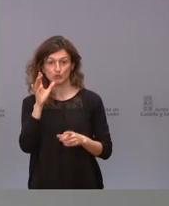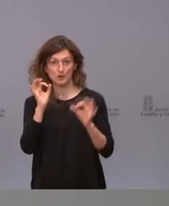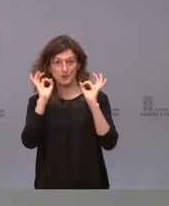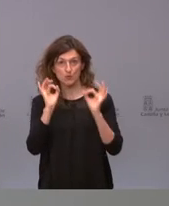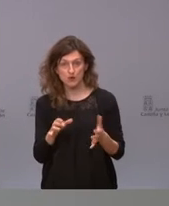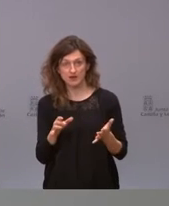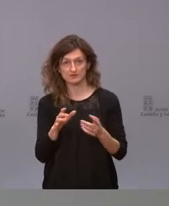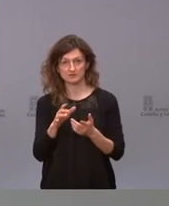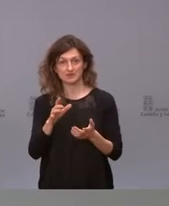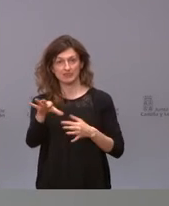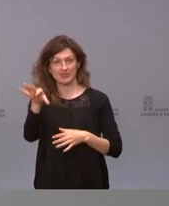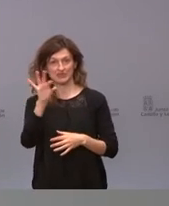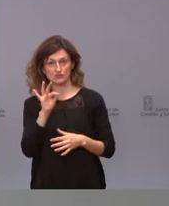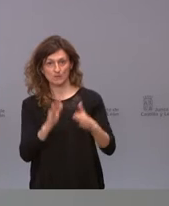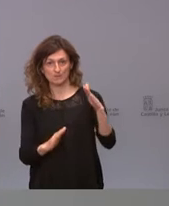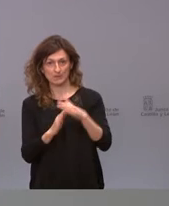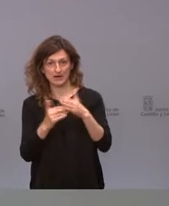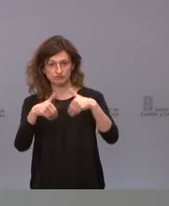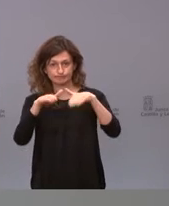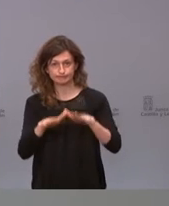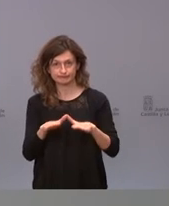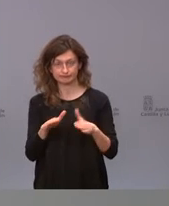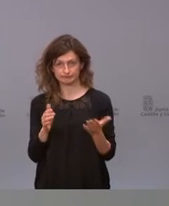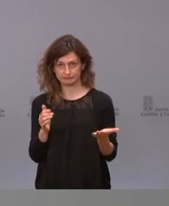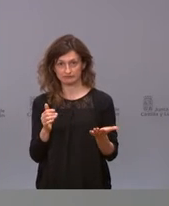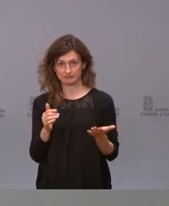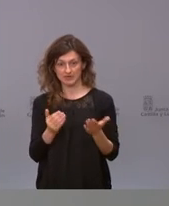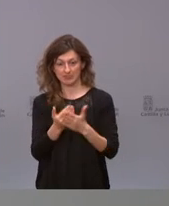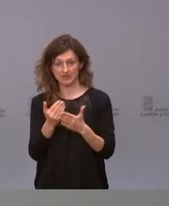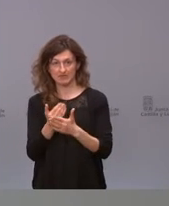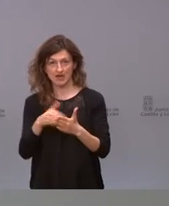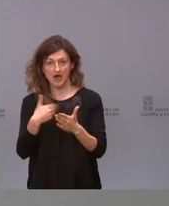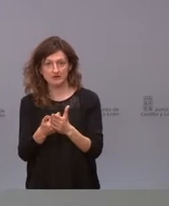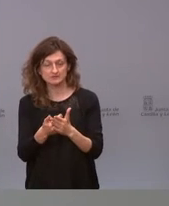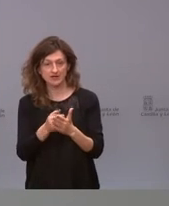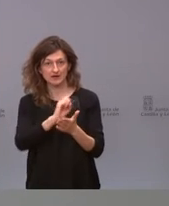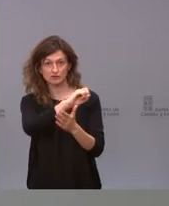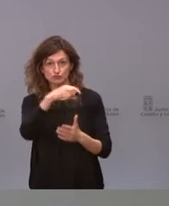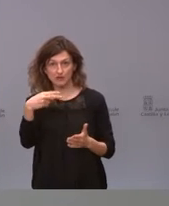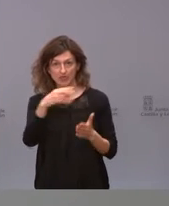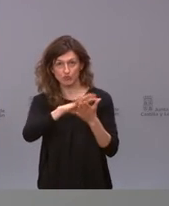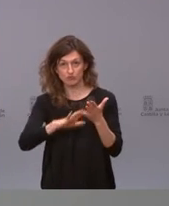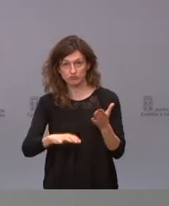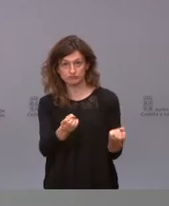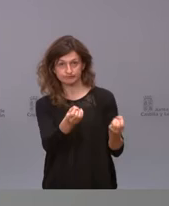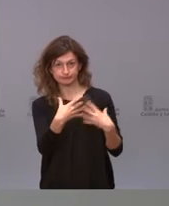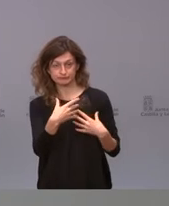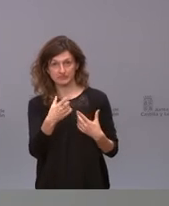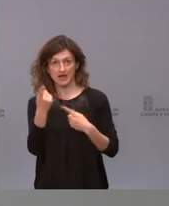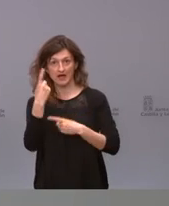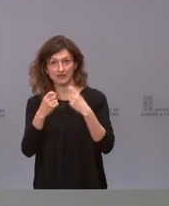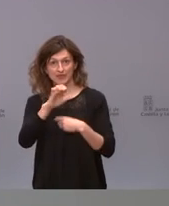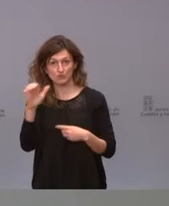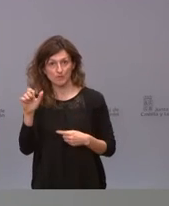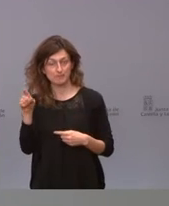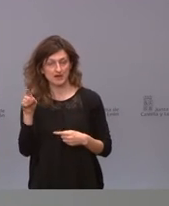que tomaron la decisión de paralizar durante esos días hasta tener los resultados de la EMA que eso debería ser una